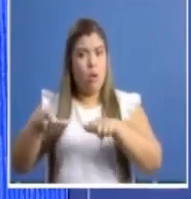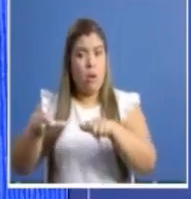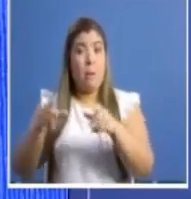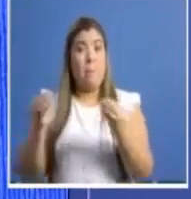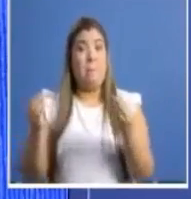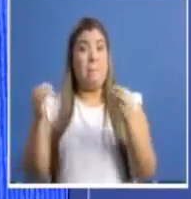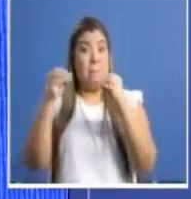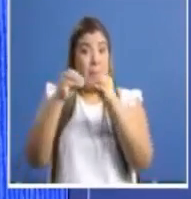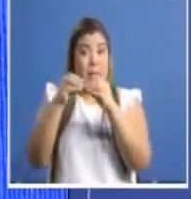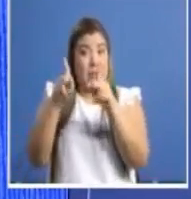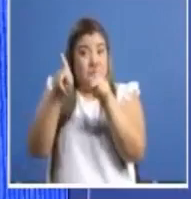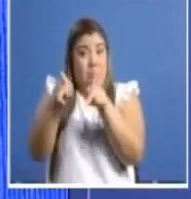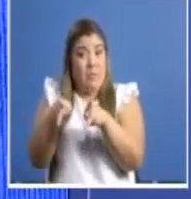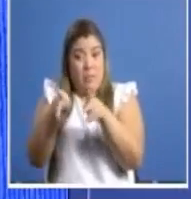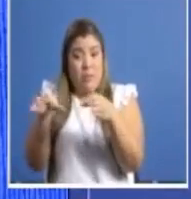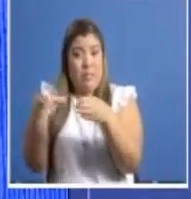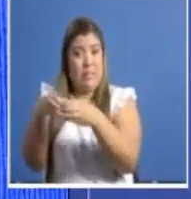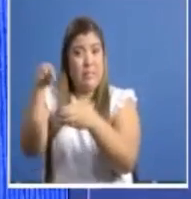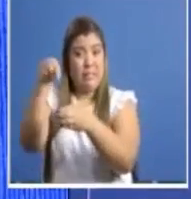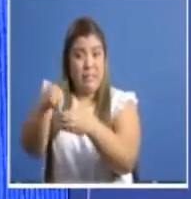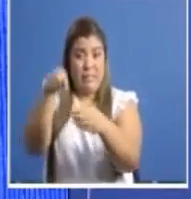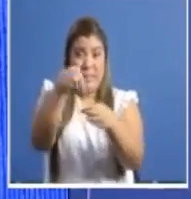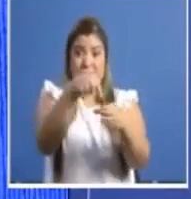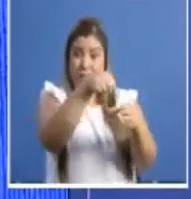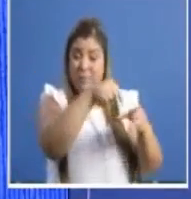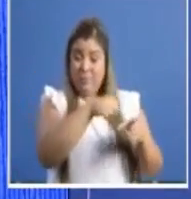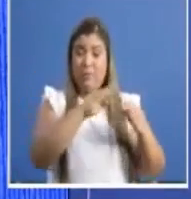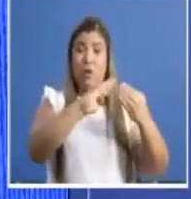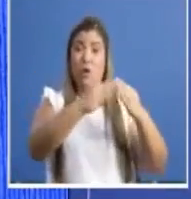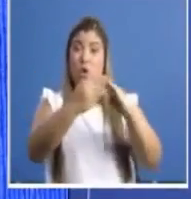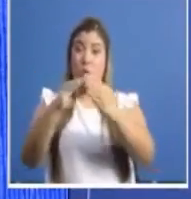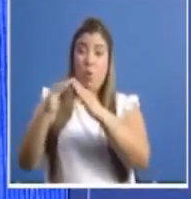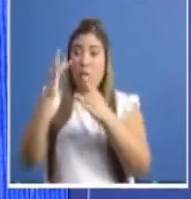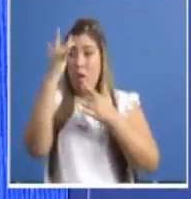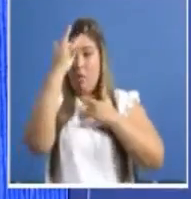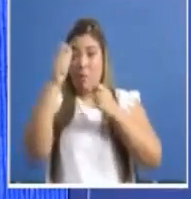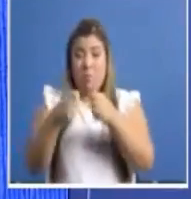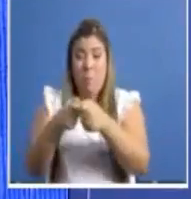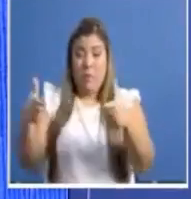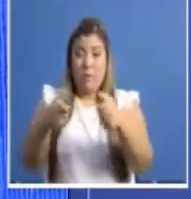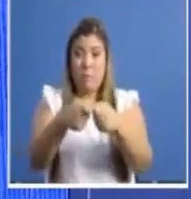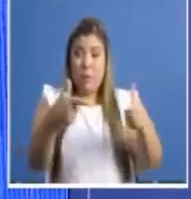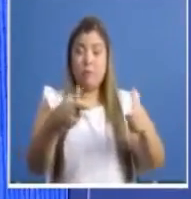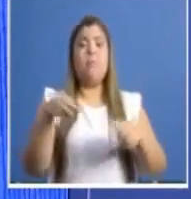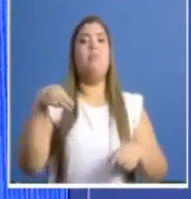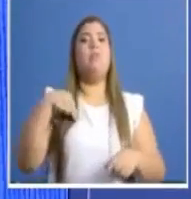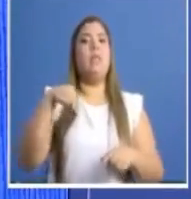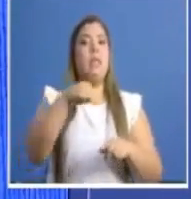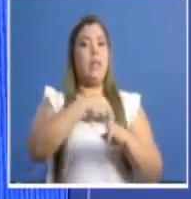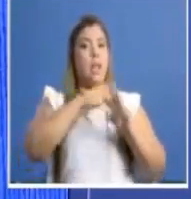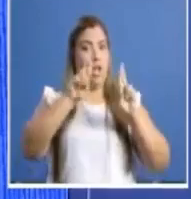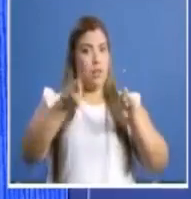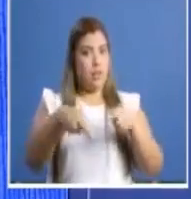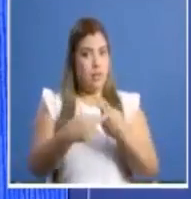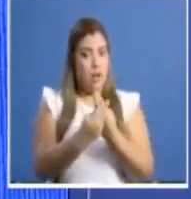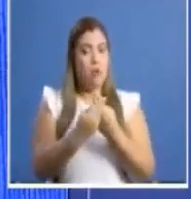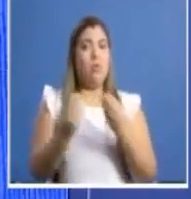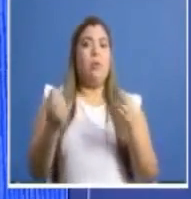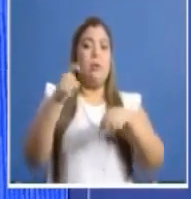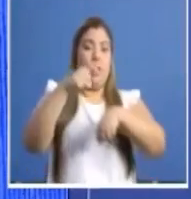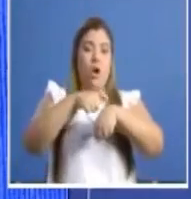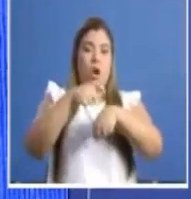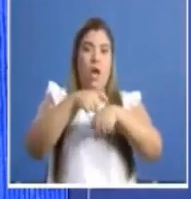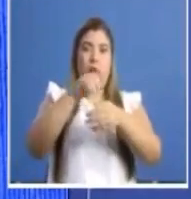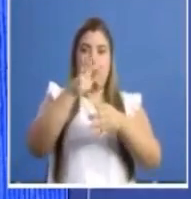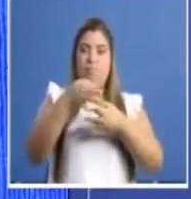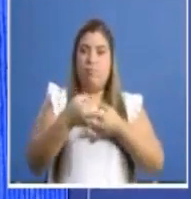concentra el mayor número de casos COVID-19 positivos, el Ministerio de Salud extendió el